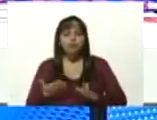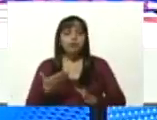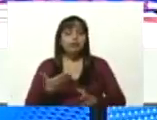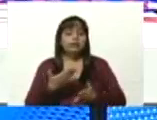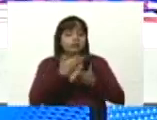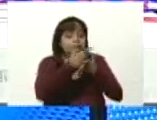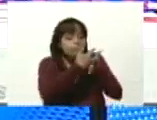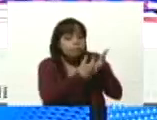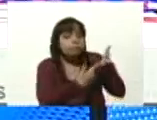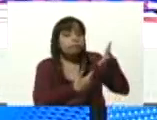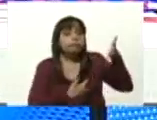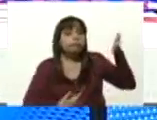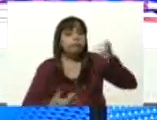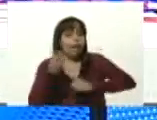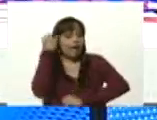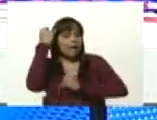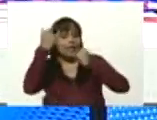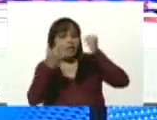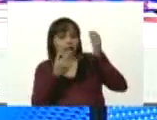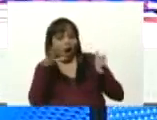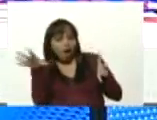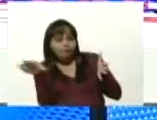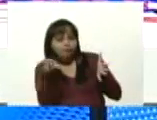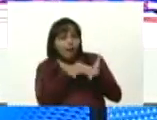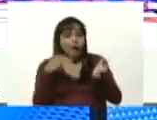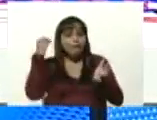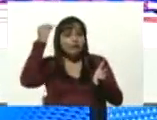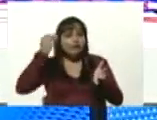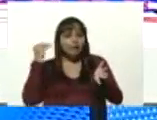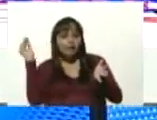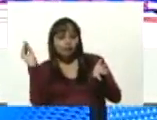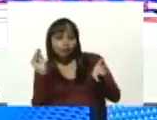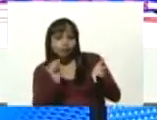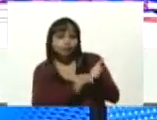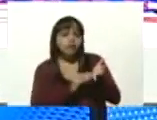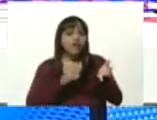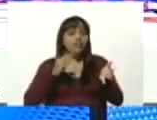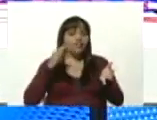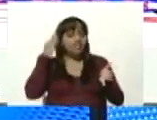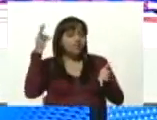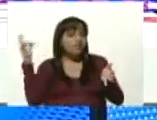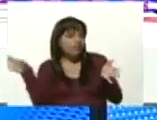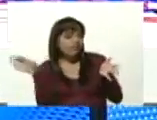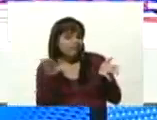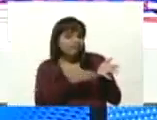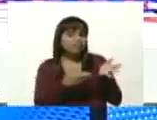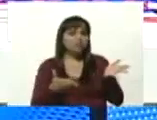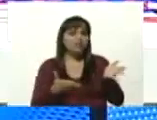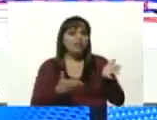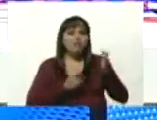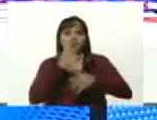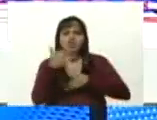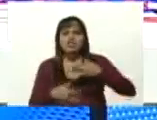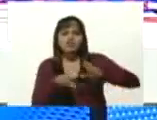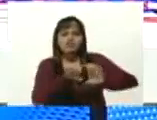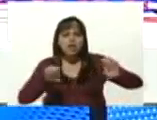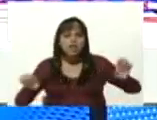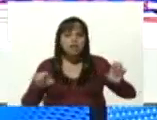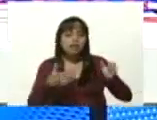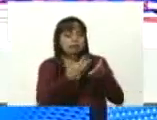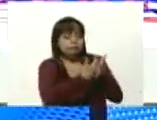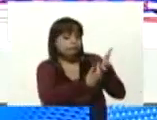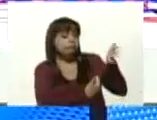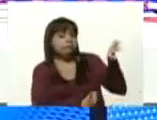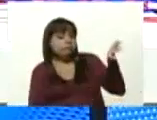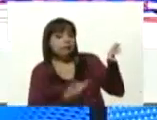la conceptualización la doctrina la filosofía el pensamiento el proyecto educativo es denso